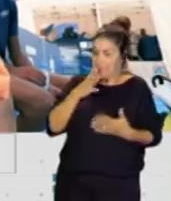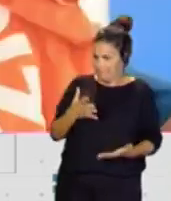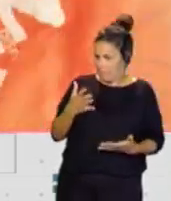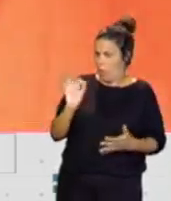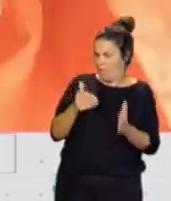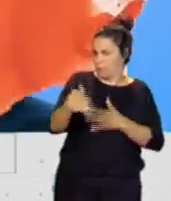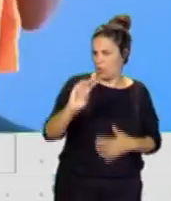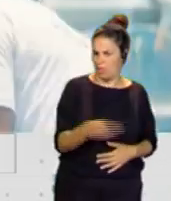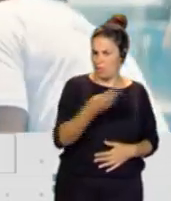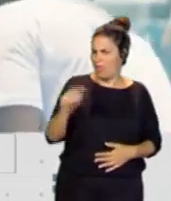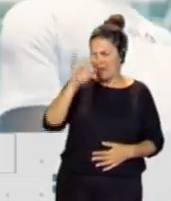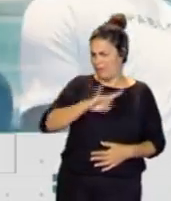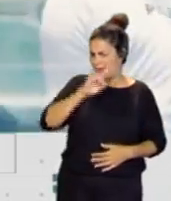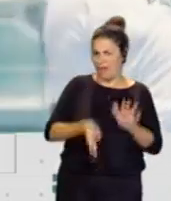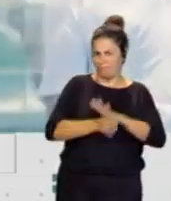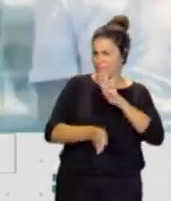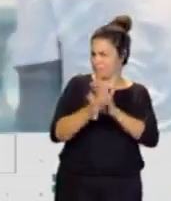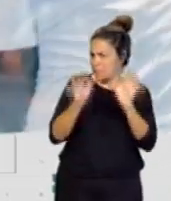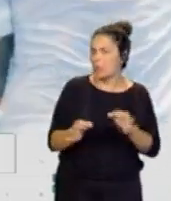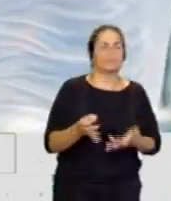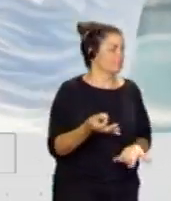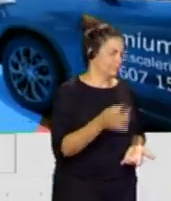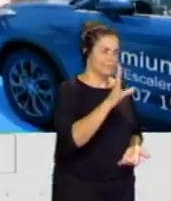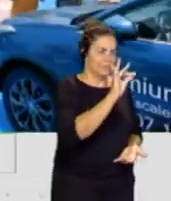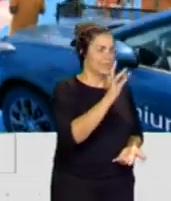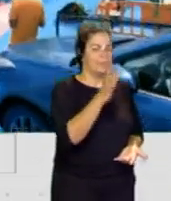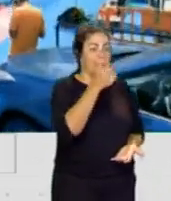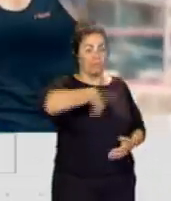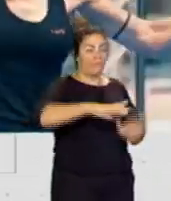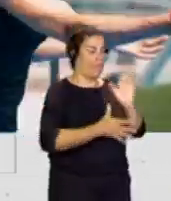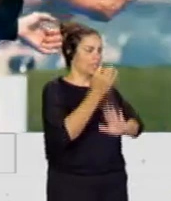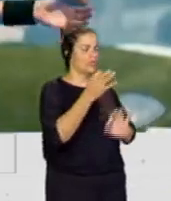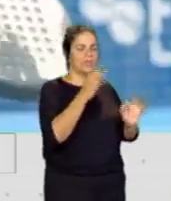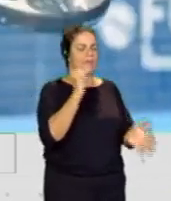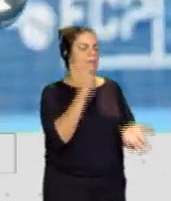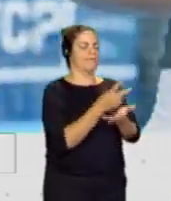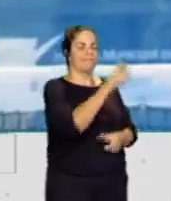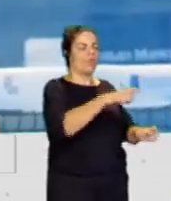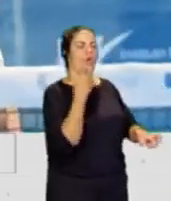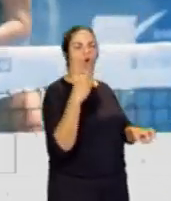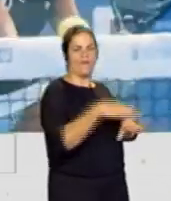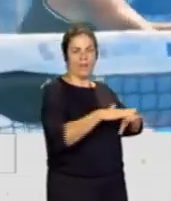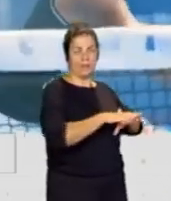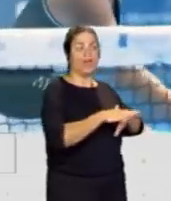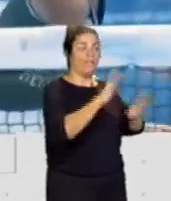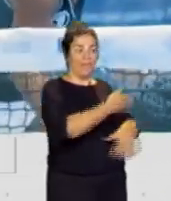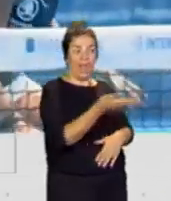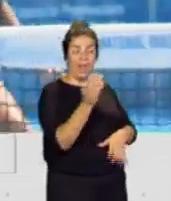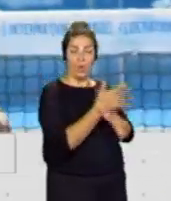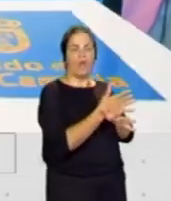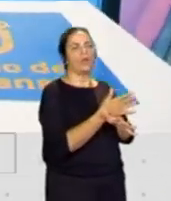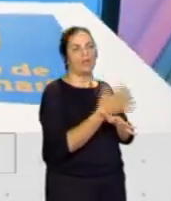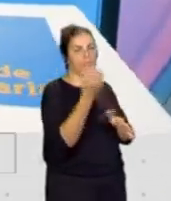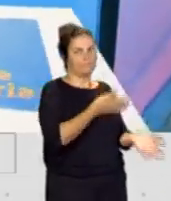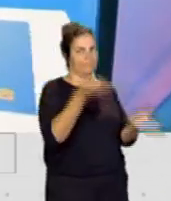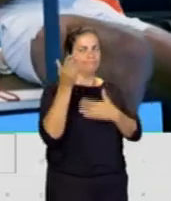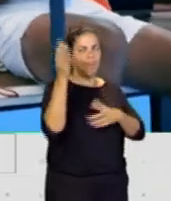está garantizado. Sí, sí, al final de las cosas de la federación siempre apostamos mucho por la base, esos jugadores al final ahora están, se han tenido que desplazar